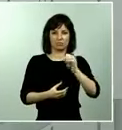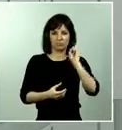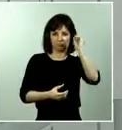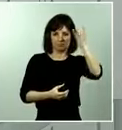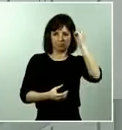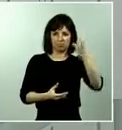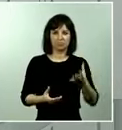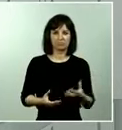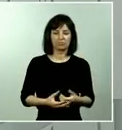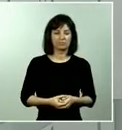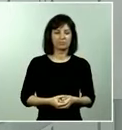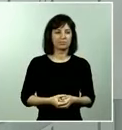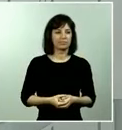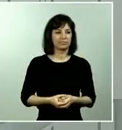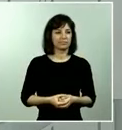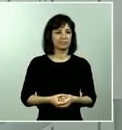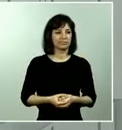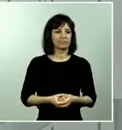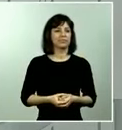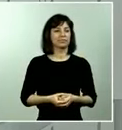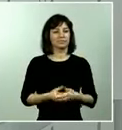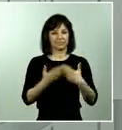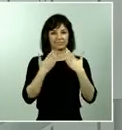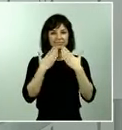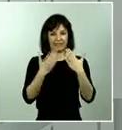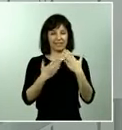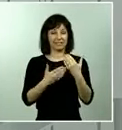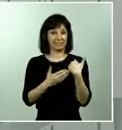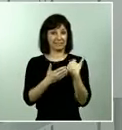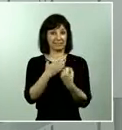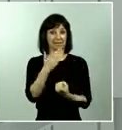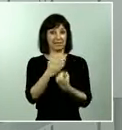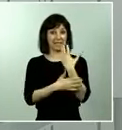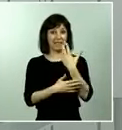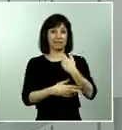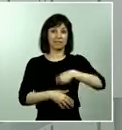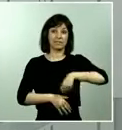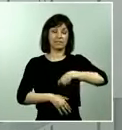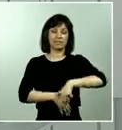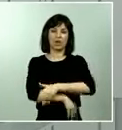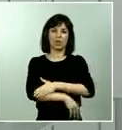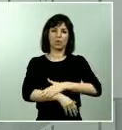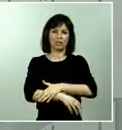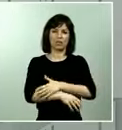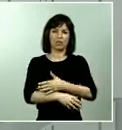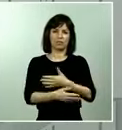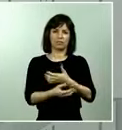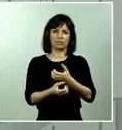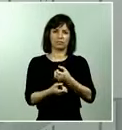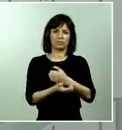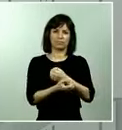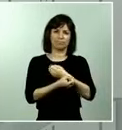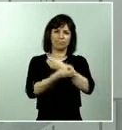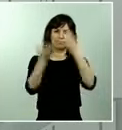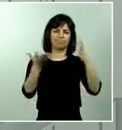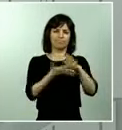En la conferencia de esta mañana el presidente ha puesto de relieve la coordinación con las comunidades autónomas, su funcionamiento. Hemos celebrado